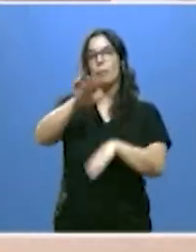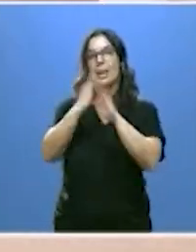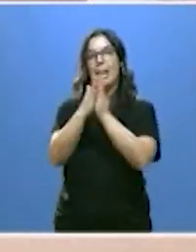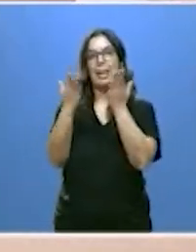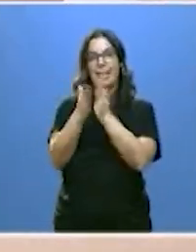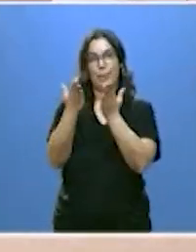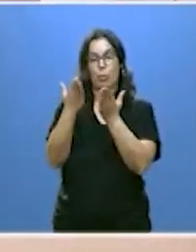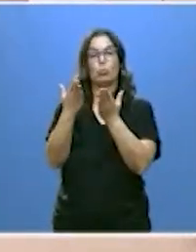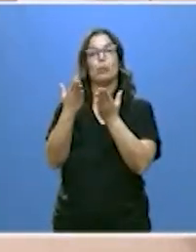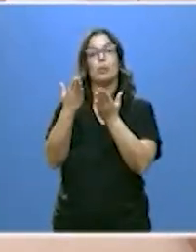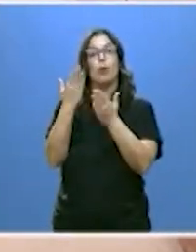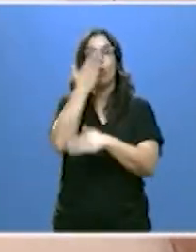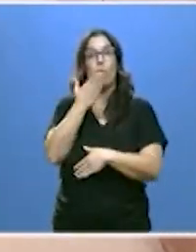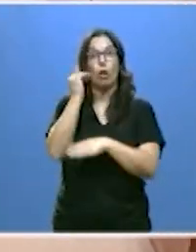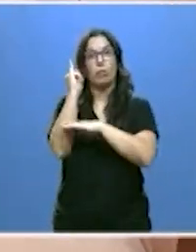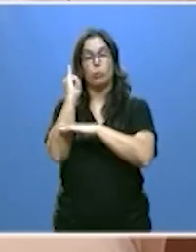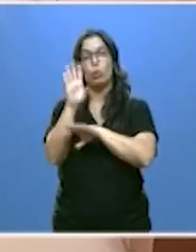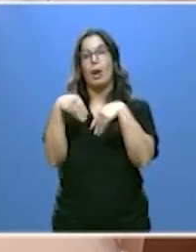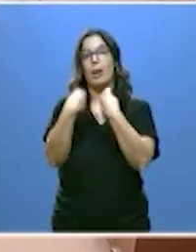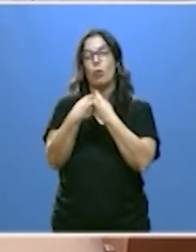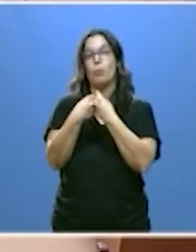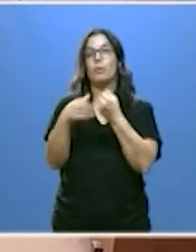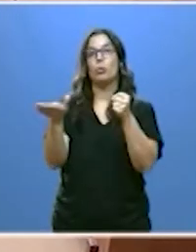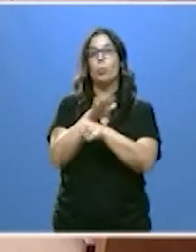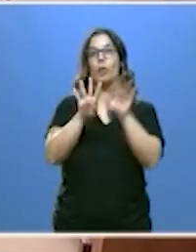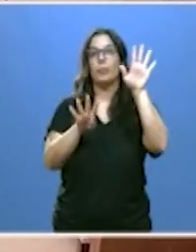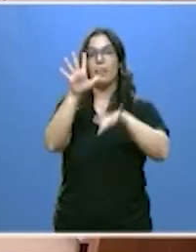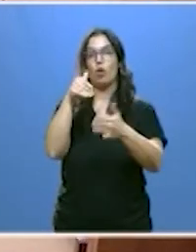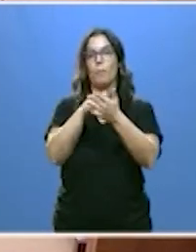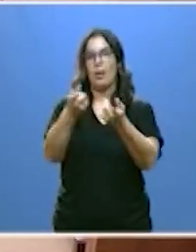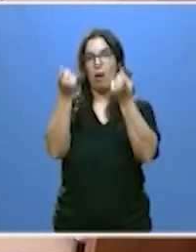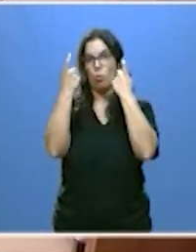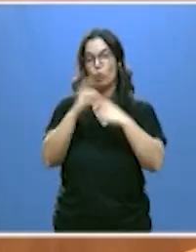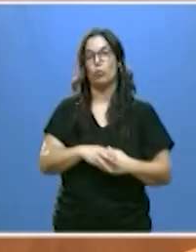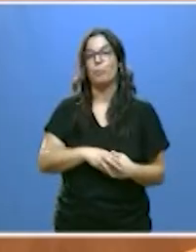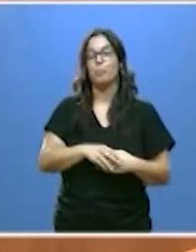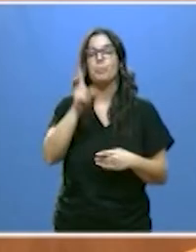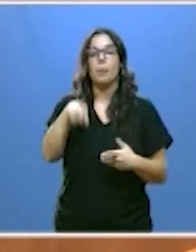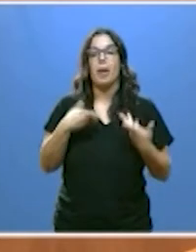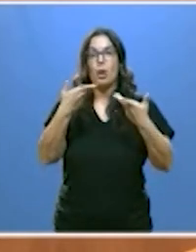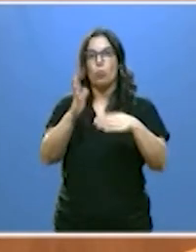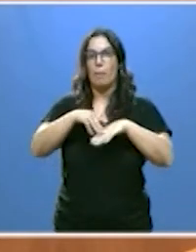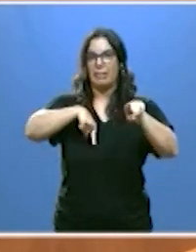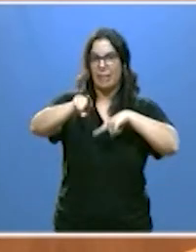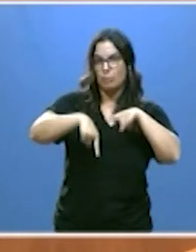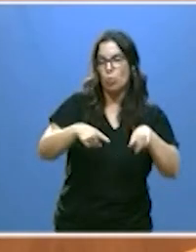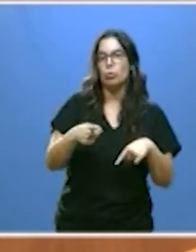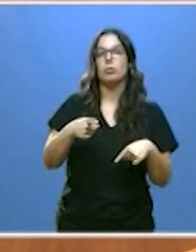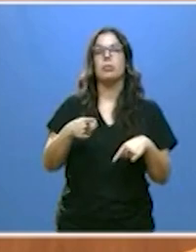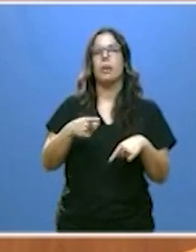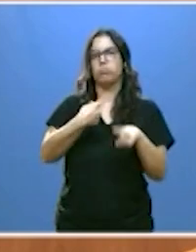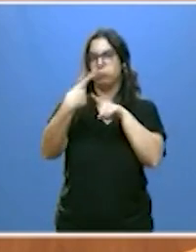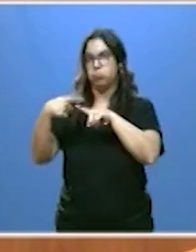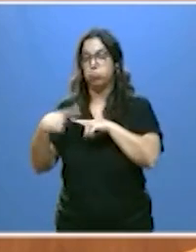texto que llegan a 95.000 alumnos aplicamos distintas ayudas al transporte así hemos